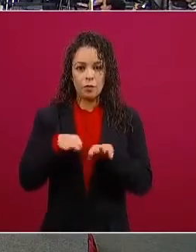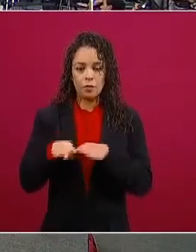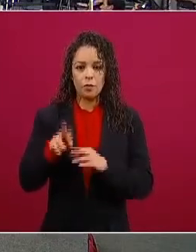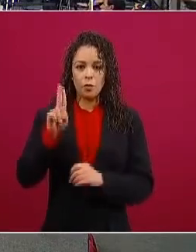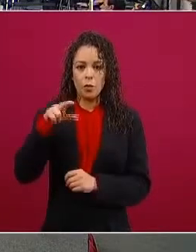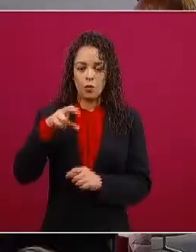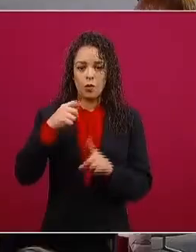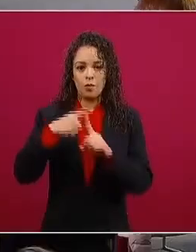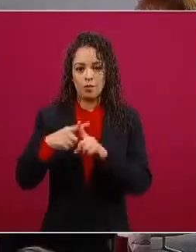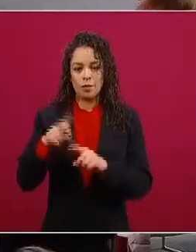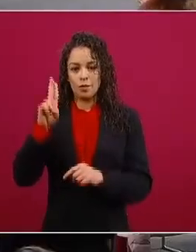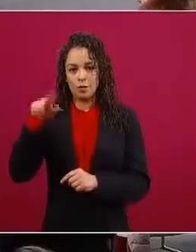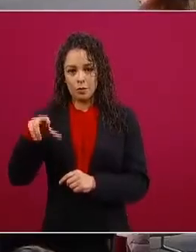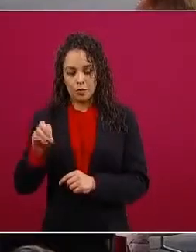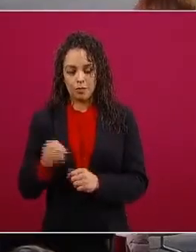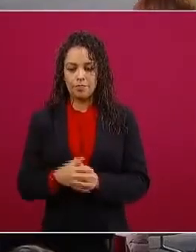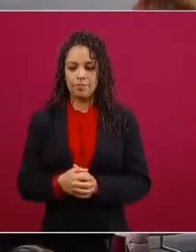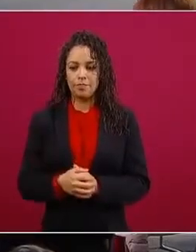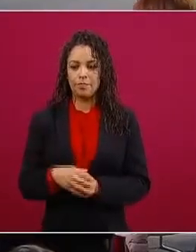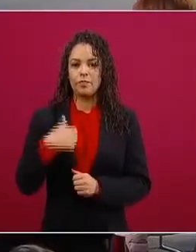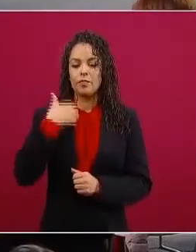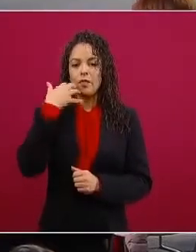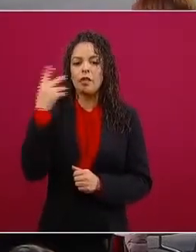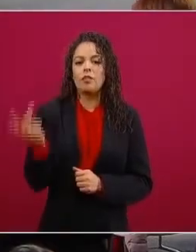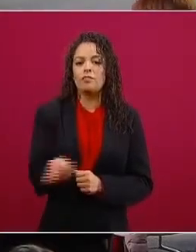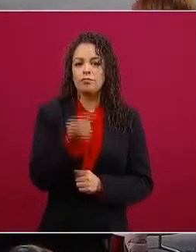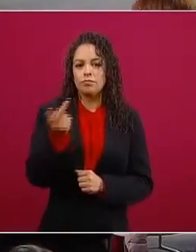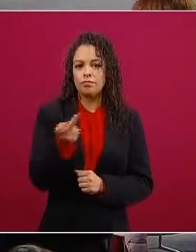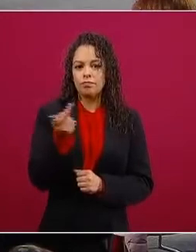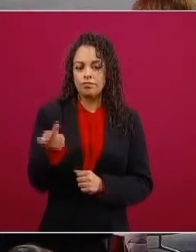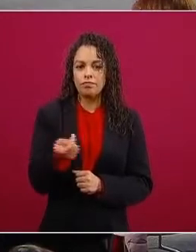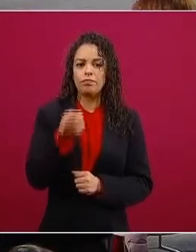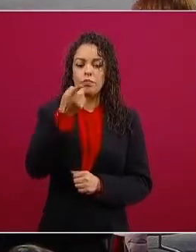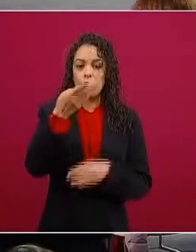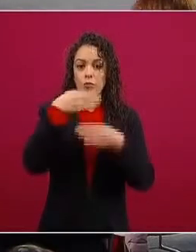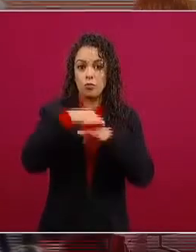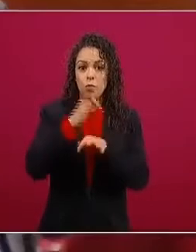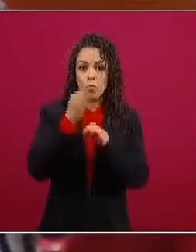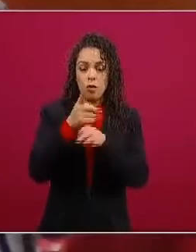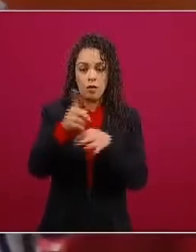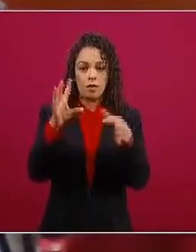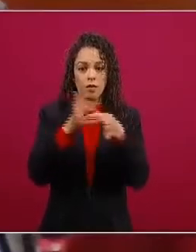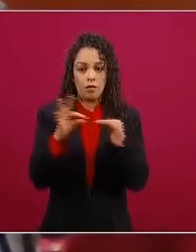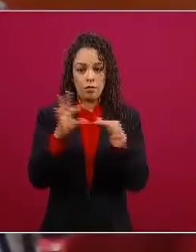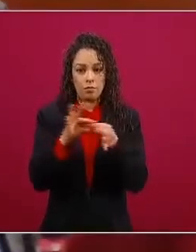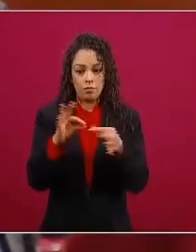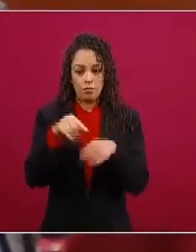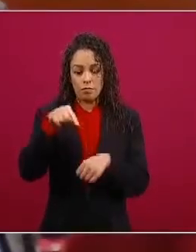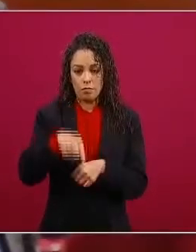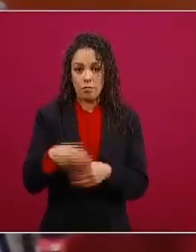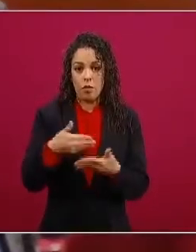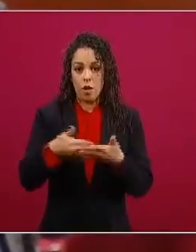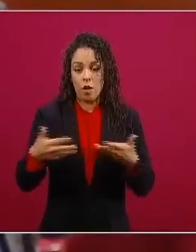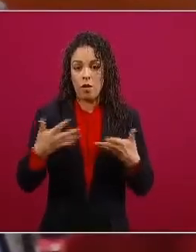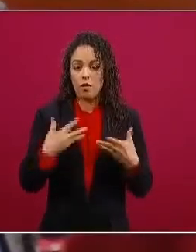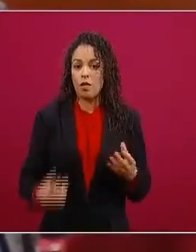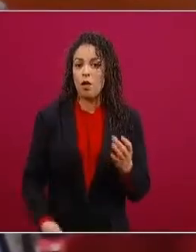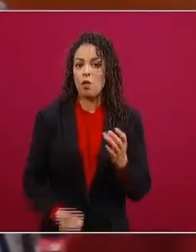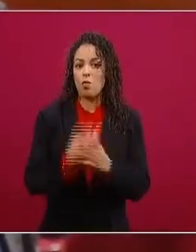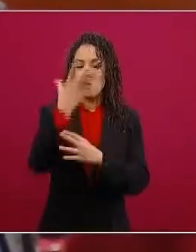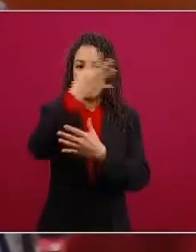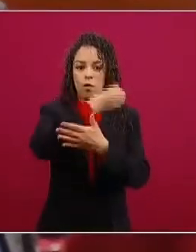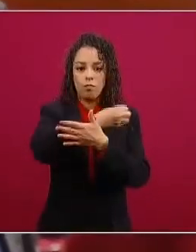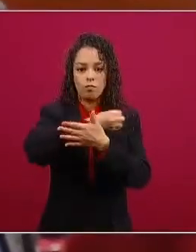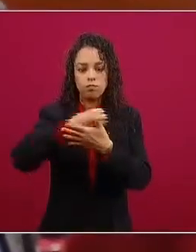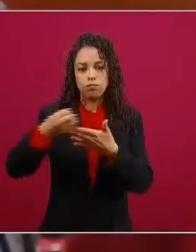respecto a esto que viene mencionando que estamos viviendo todos el nuevo orden mundial y que